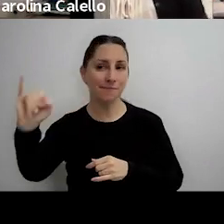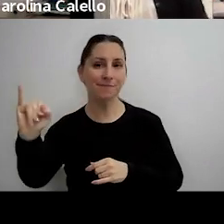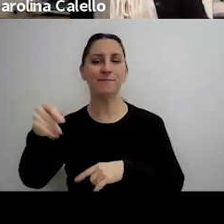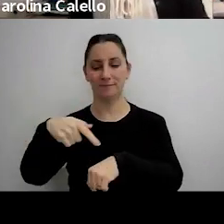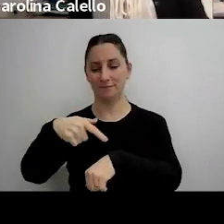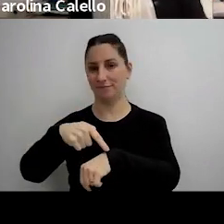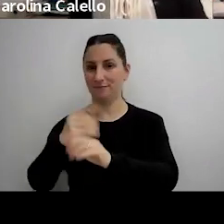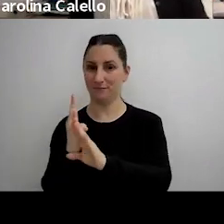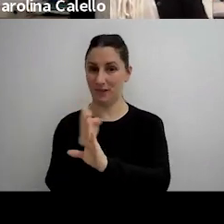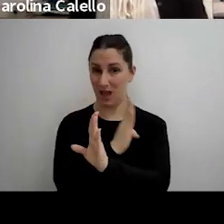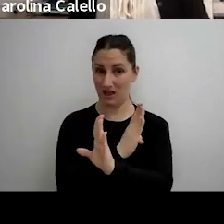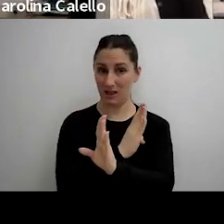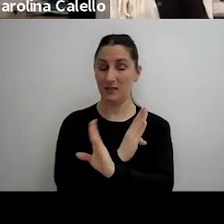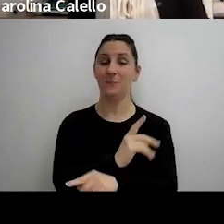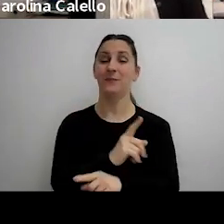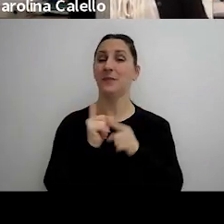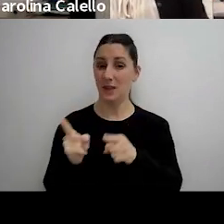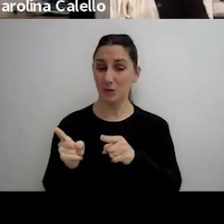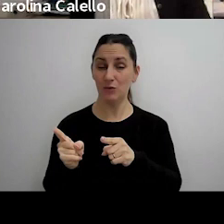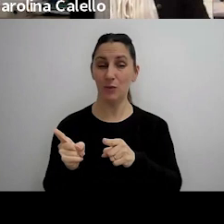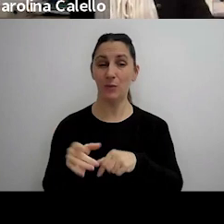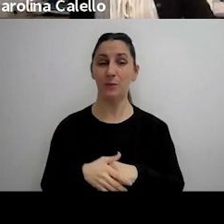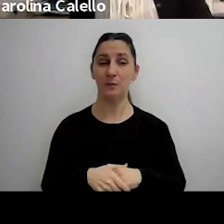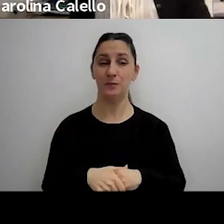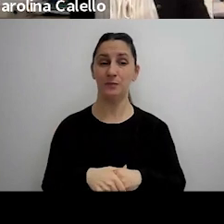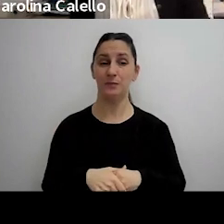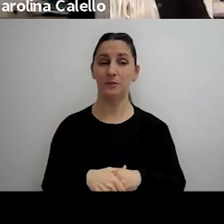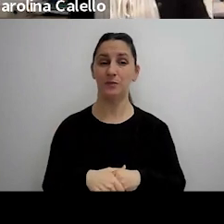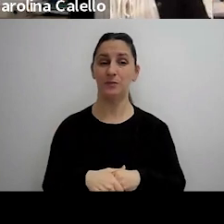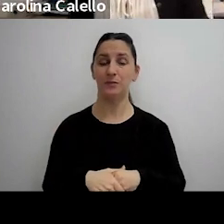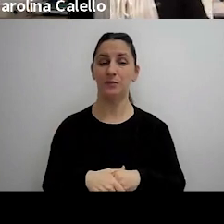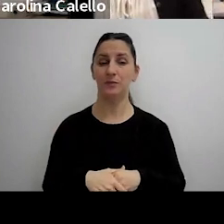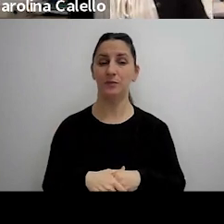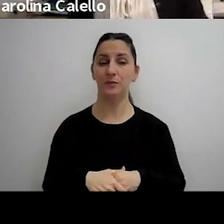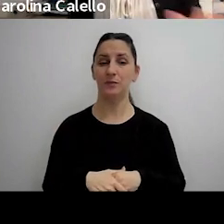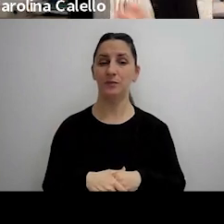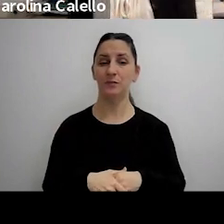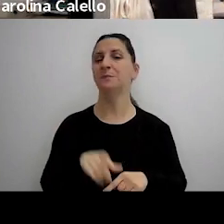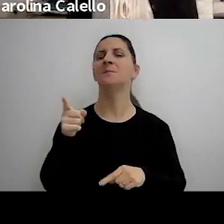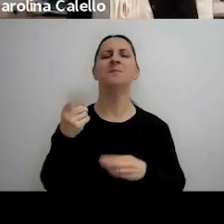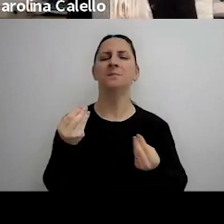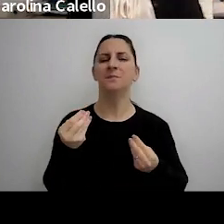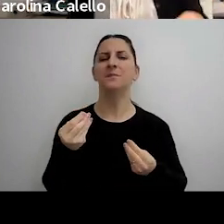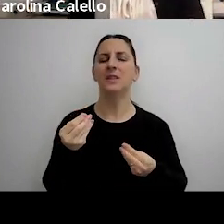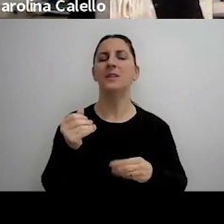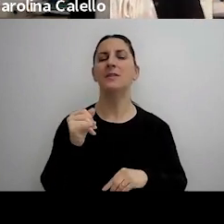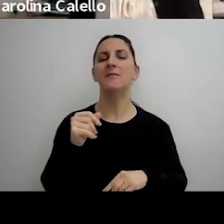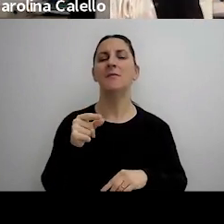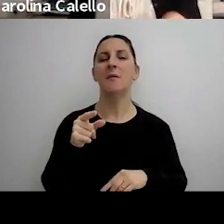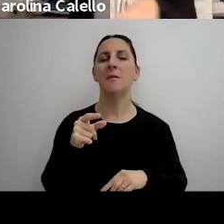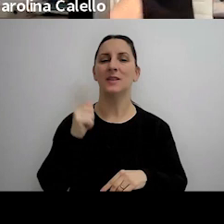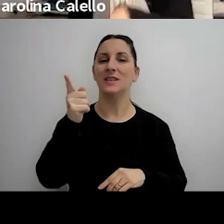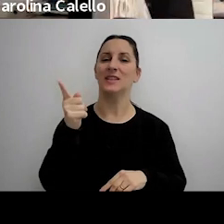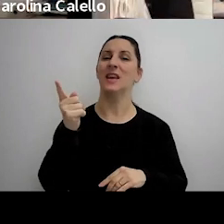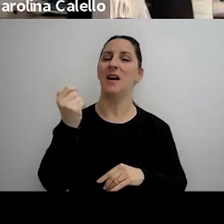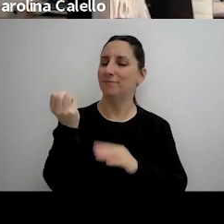previa eso en definitiva lo que hace si es origen y funda